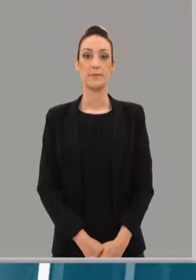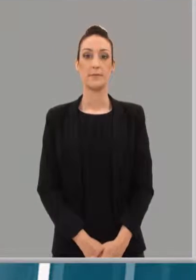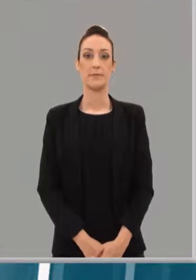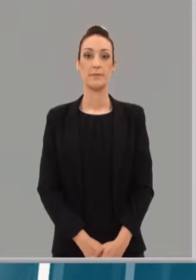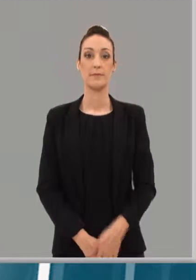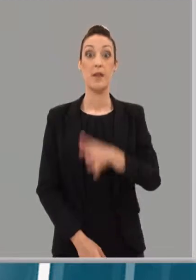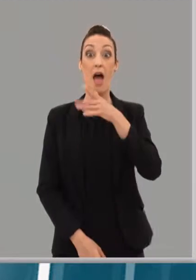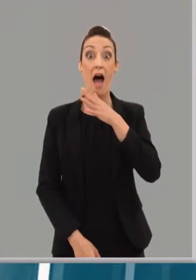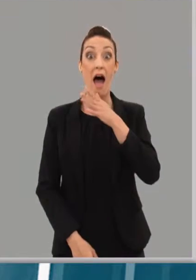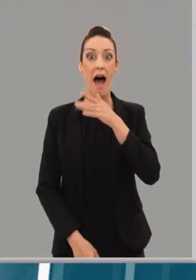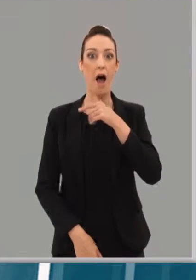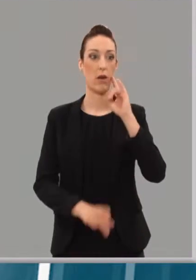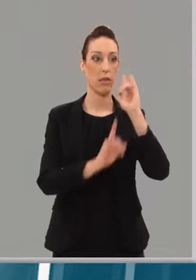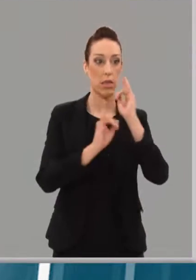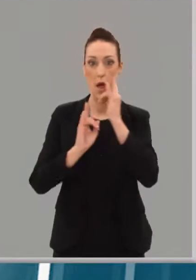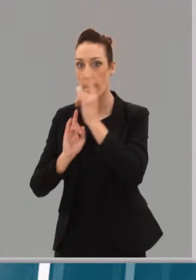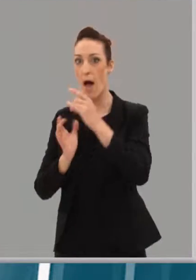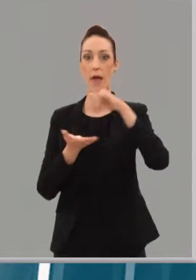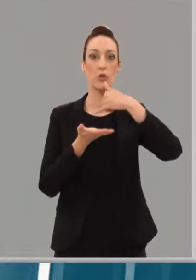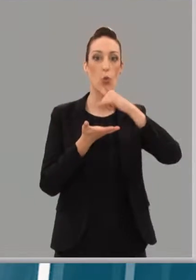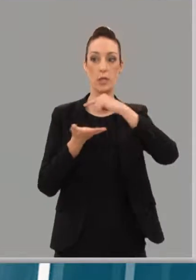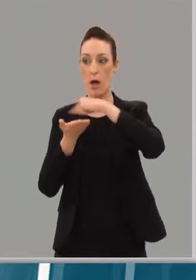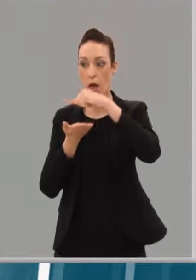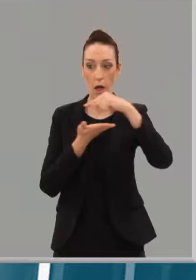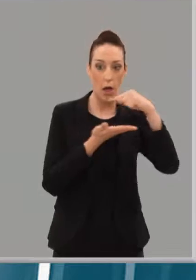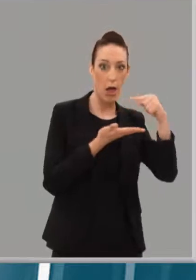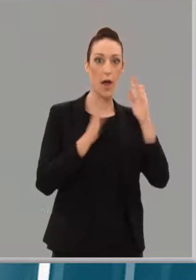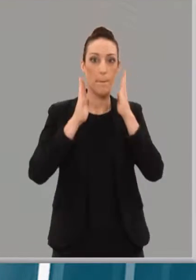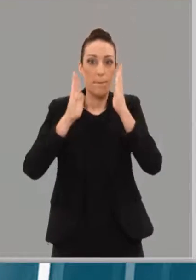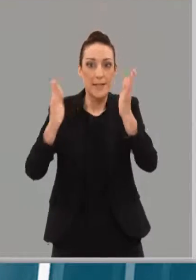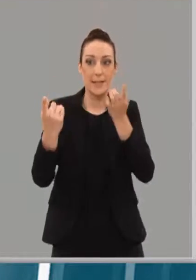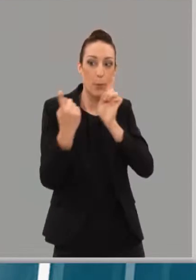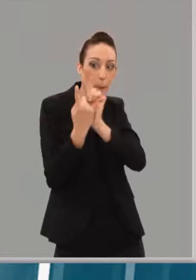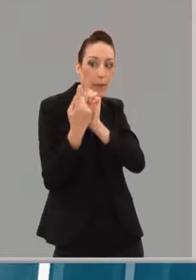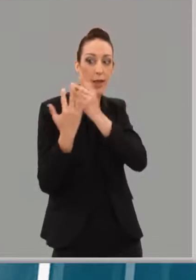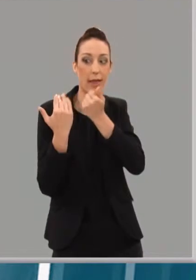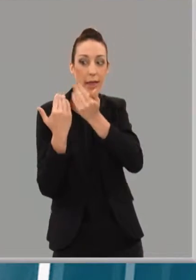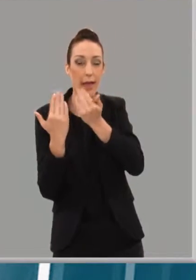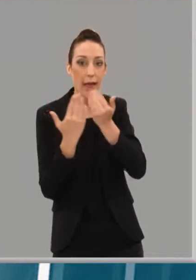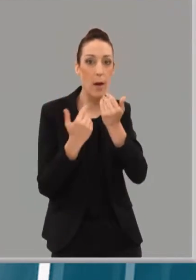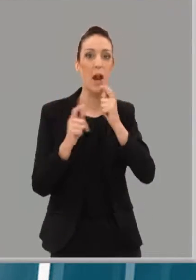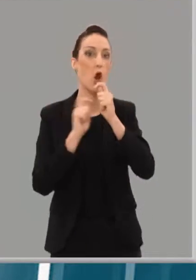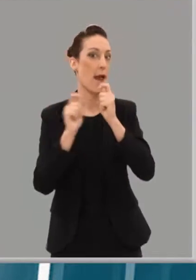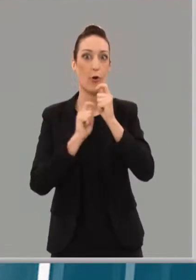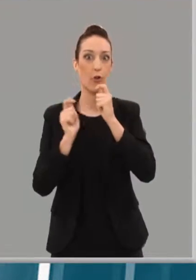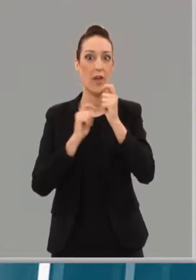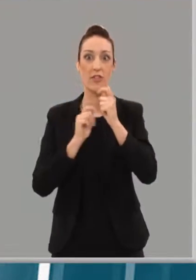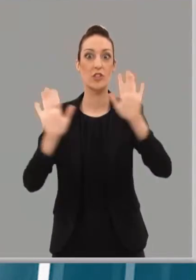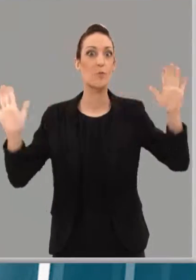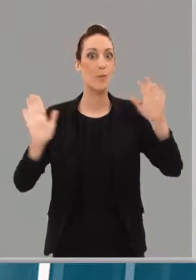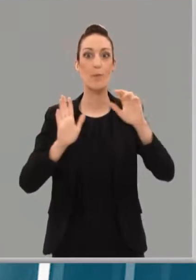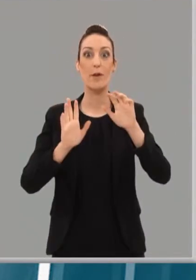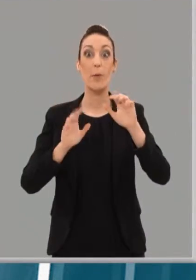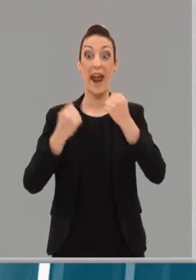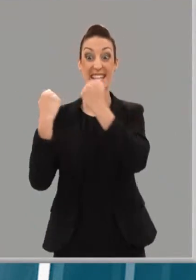Ahora es tiempo de llamadas, mensajes de WhatsApp, conversaciones por los pasillos y negociaciones. Pero todo tiene un límite y es que hay fecha para constituir